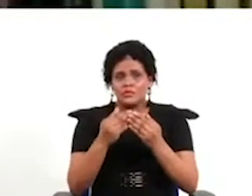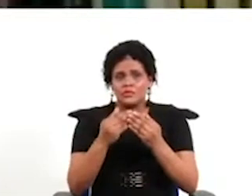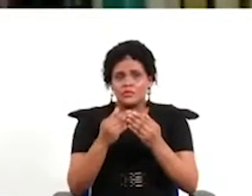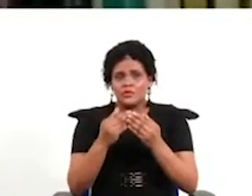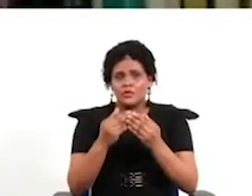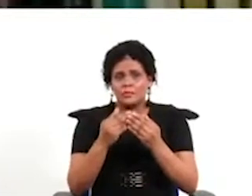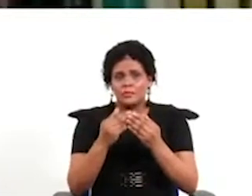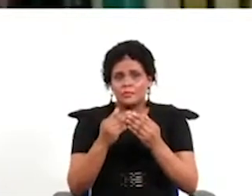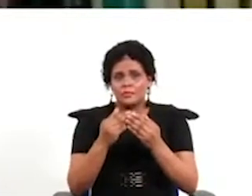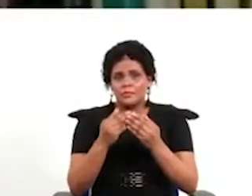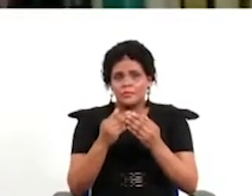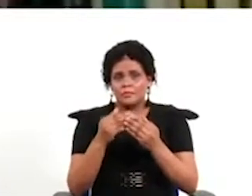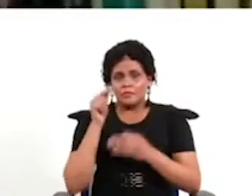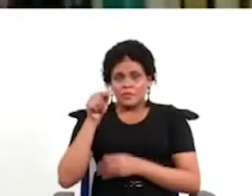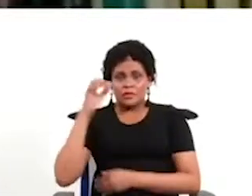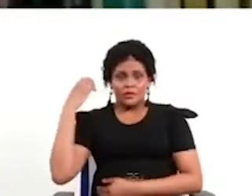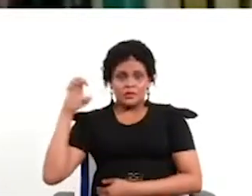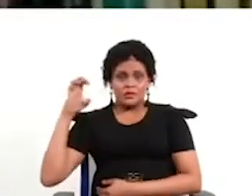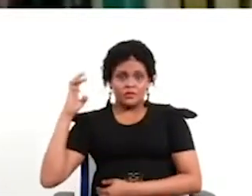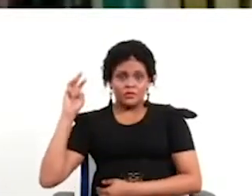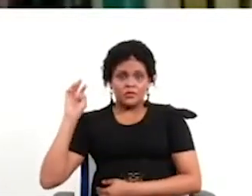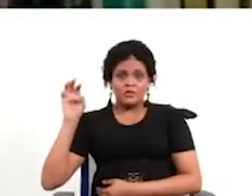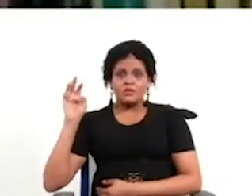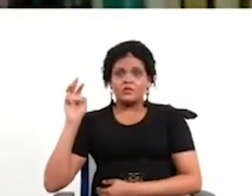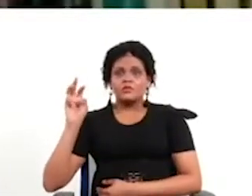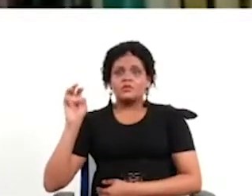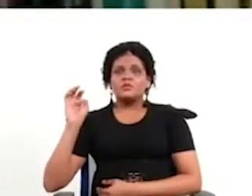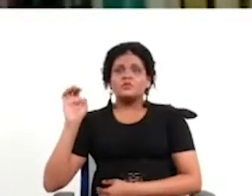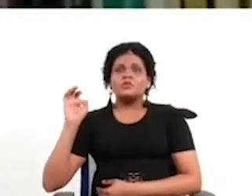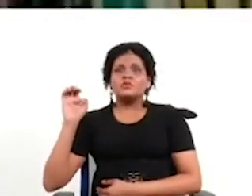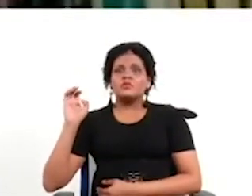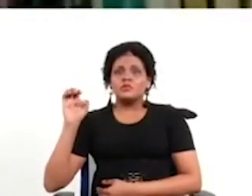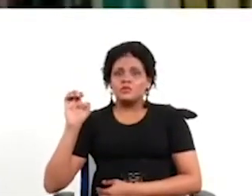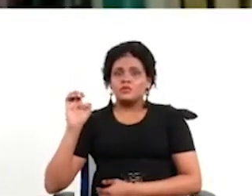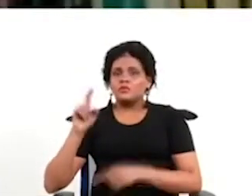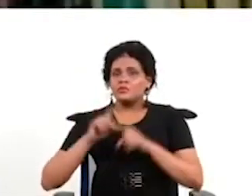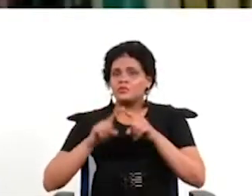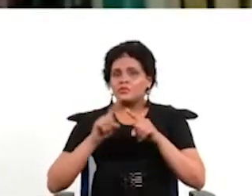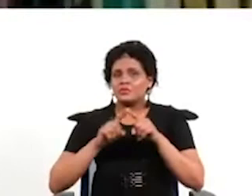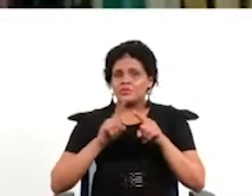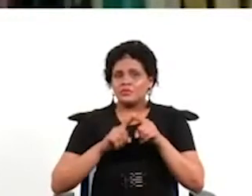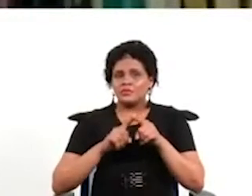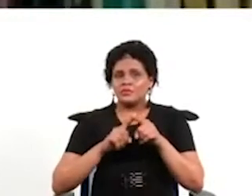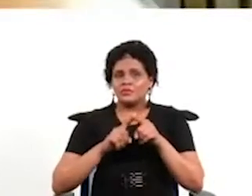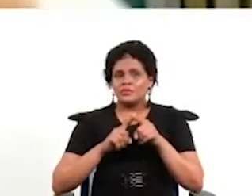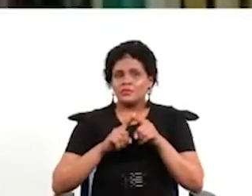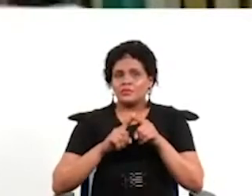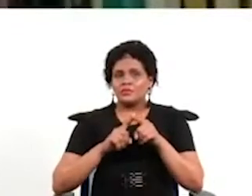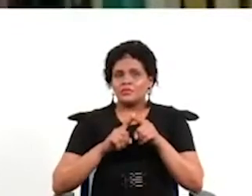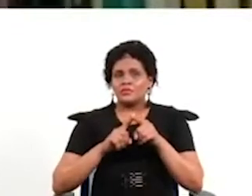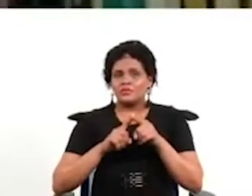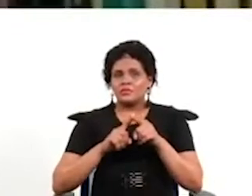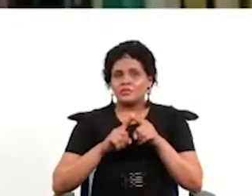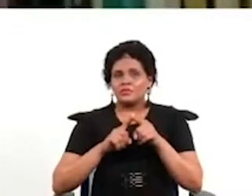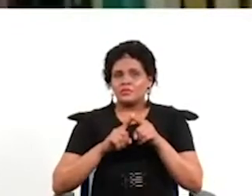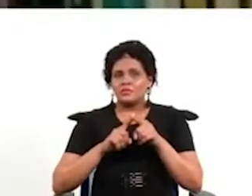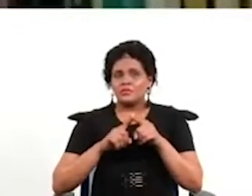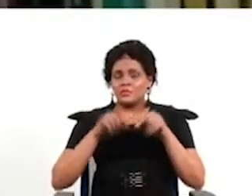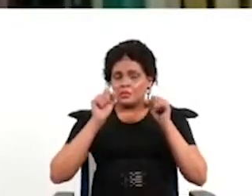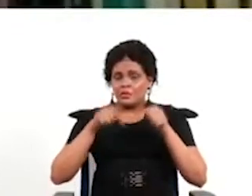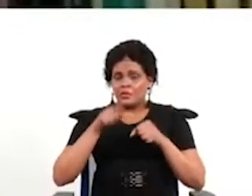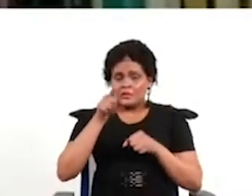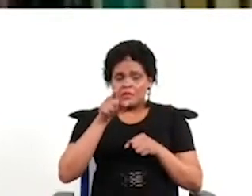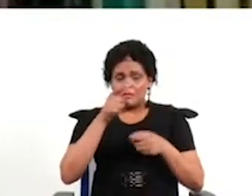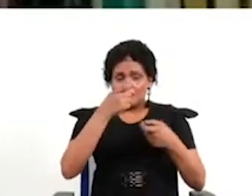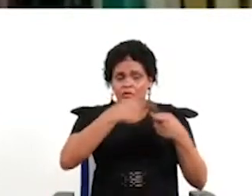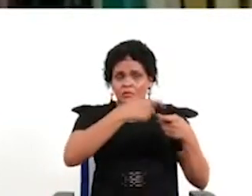cuestión de la legitimidad democrática nos planteábamos y después lo analizamos al plantearnos también la cuestión de